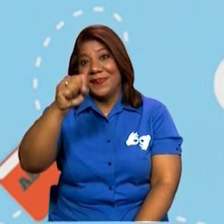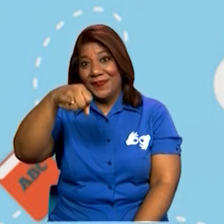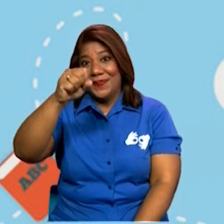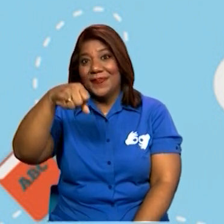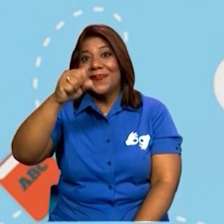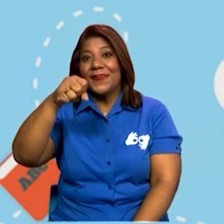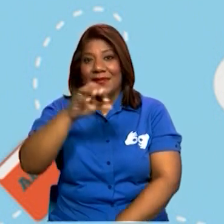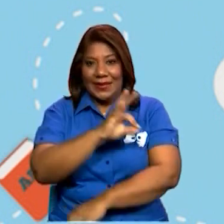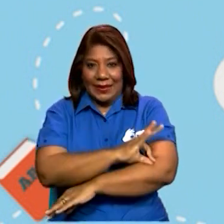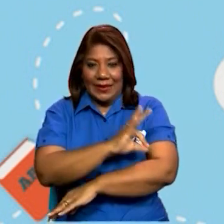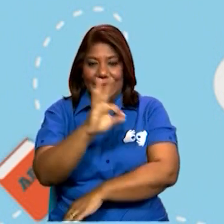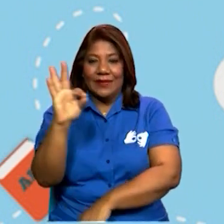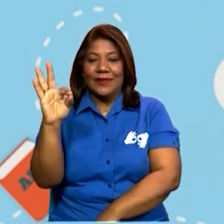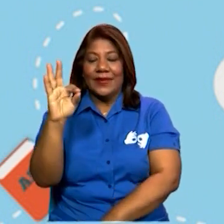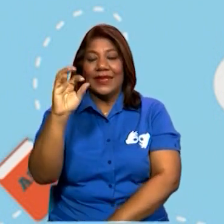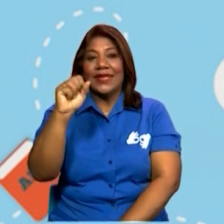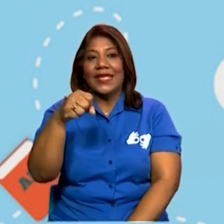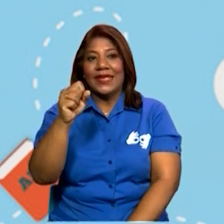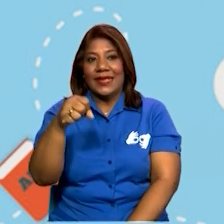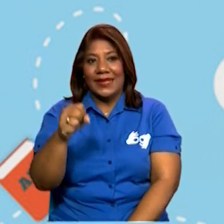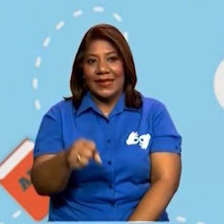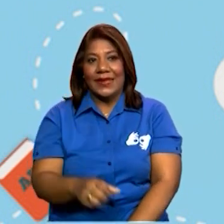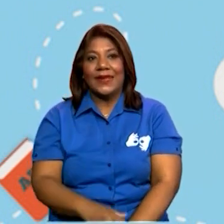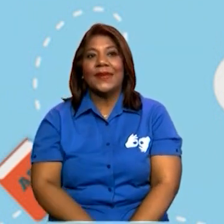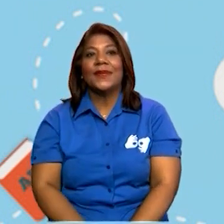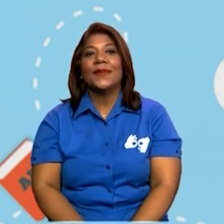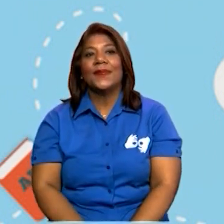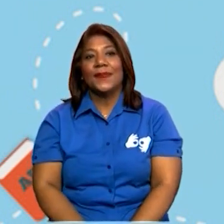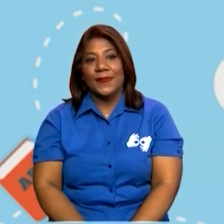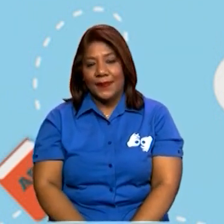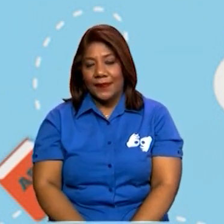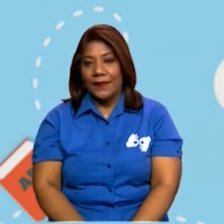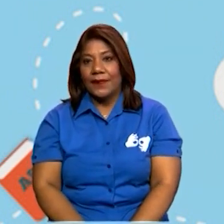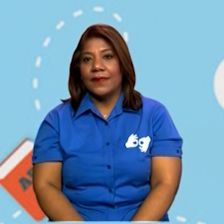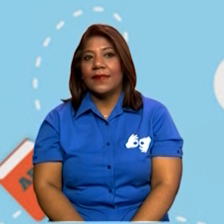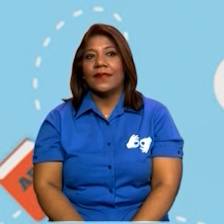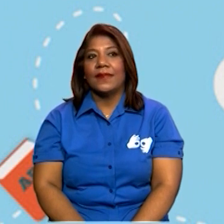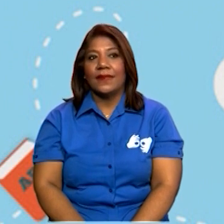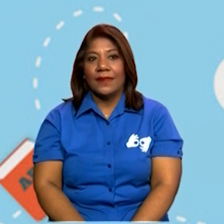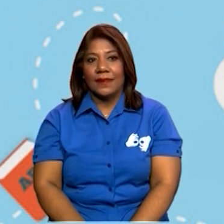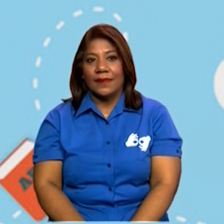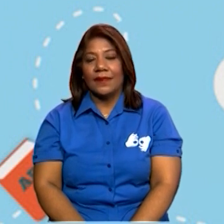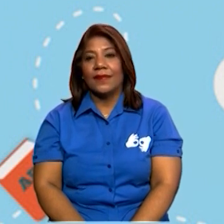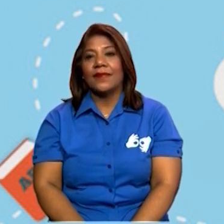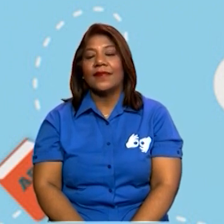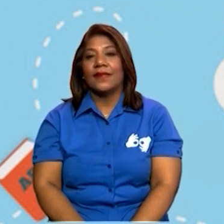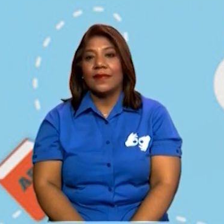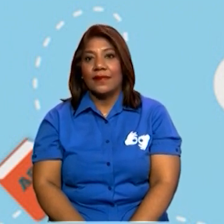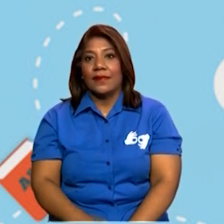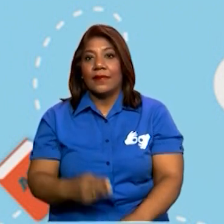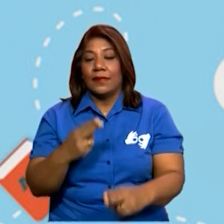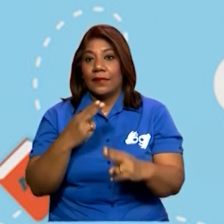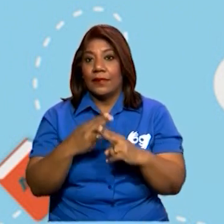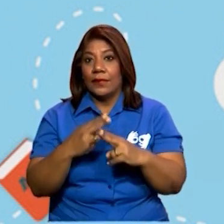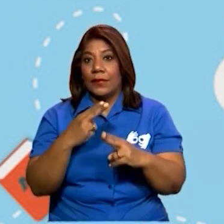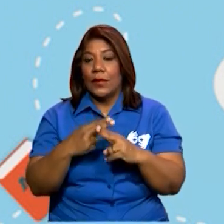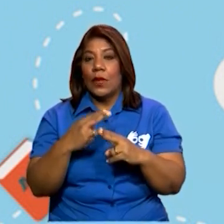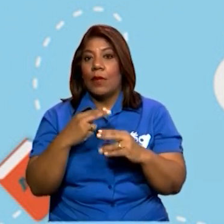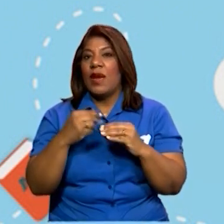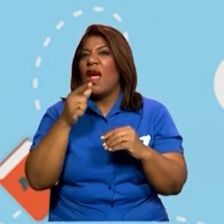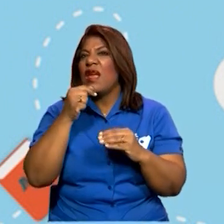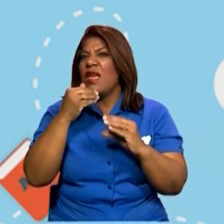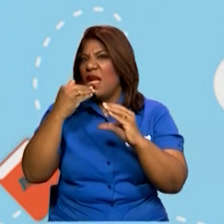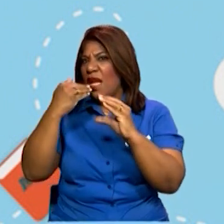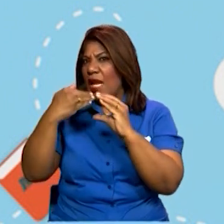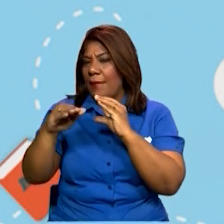¿Sí o no? Sí. Tuvo lugar y fecha. Muy bien. Un ganchito. ¿Nombre del destinatario y